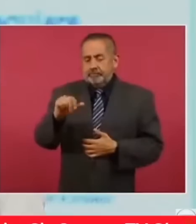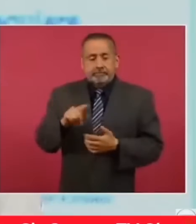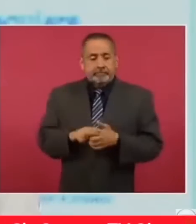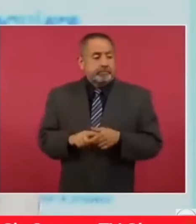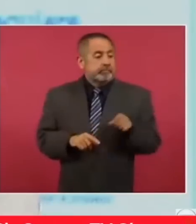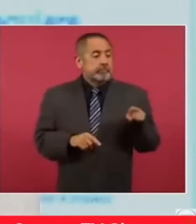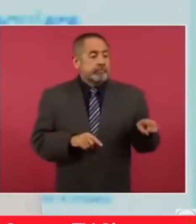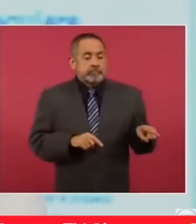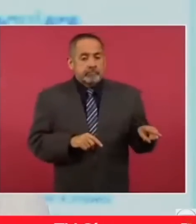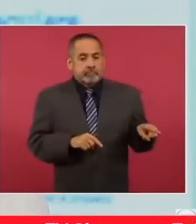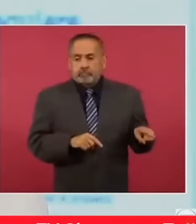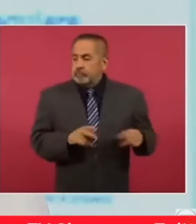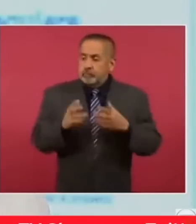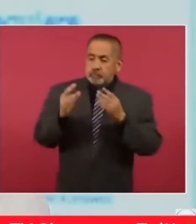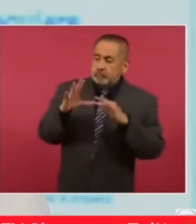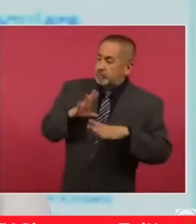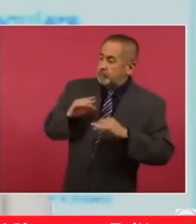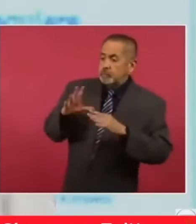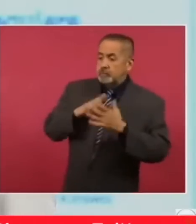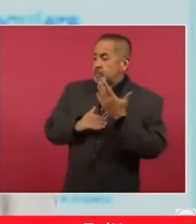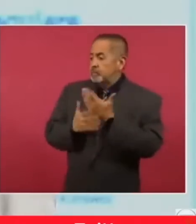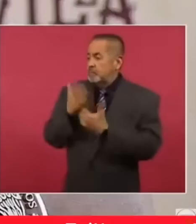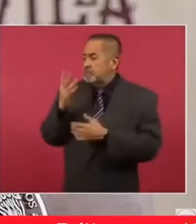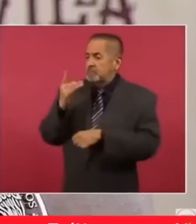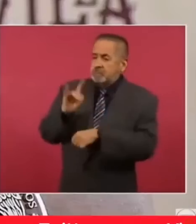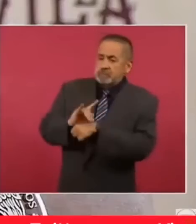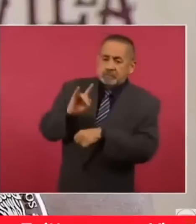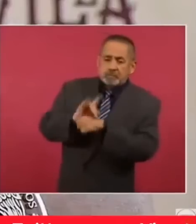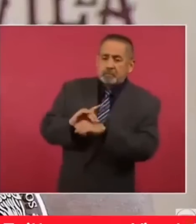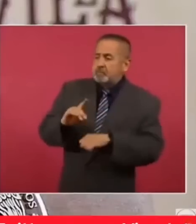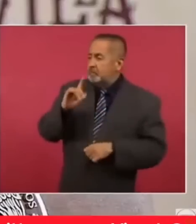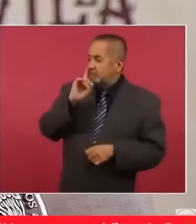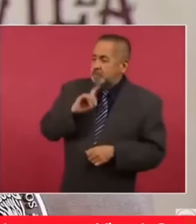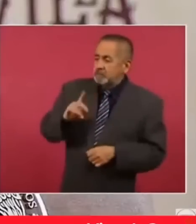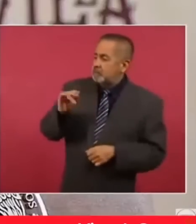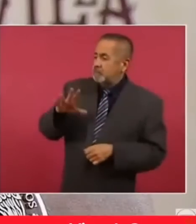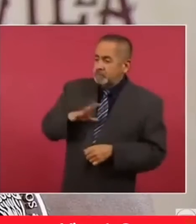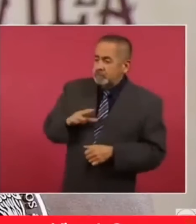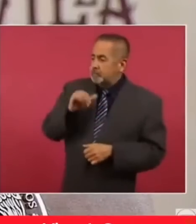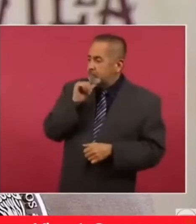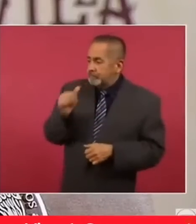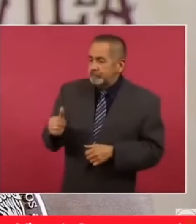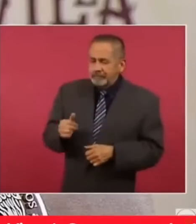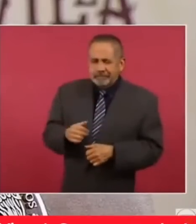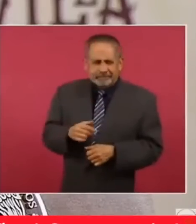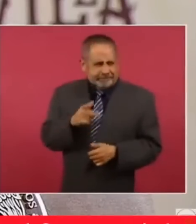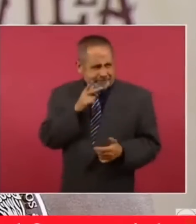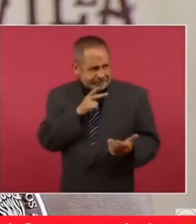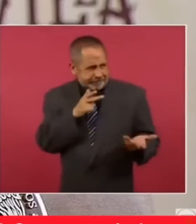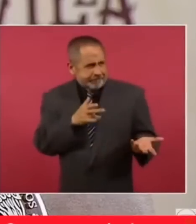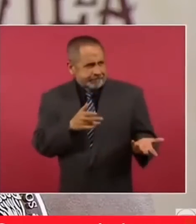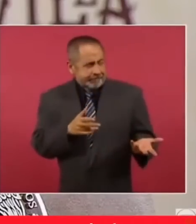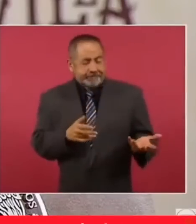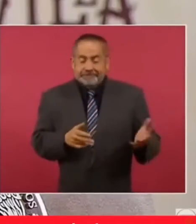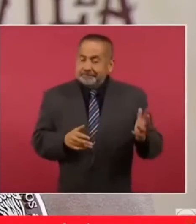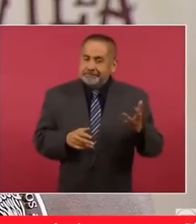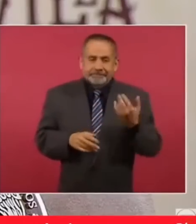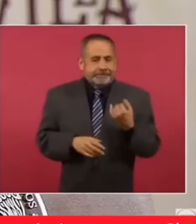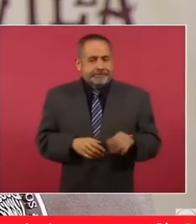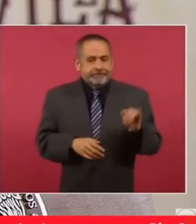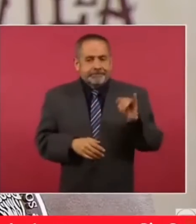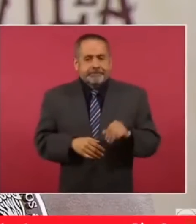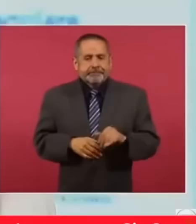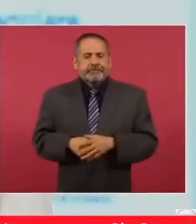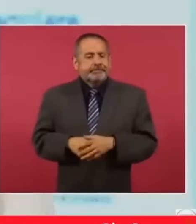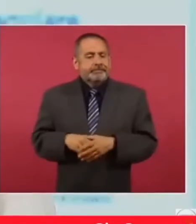niegan su existencia sin presentar pruebas. Es que es así de absurdo. El objetivo es pegar